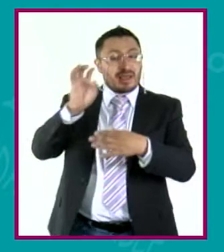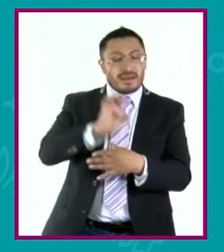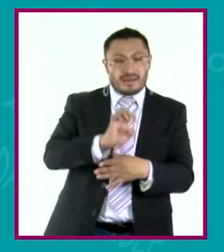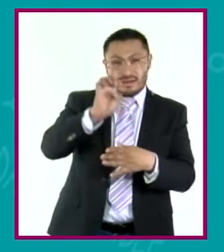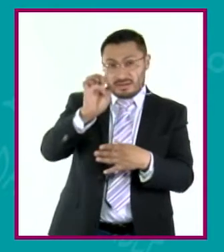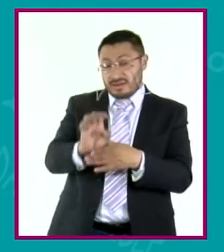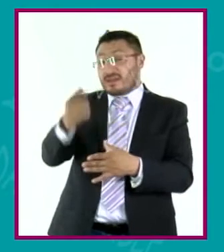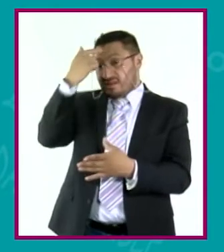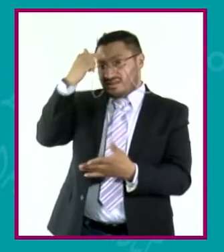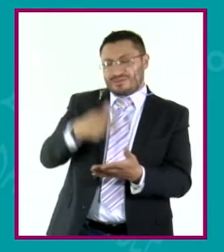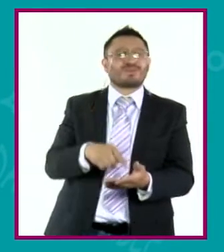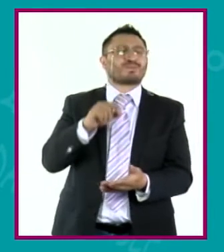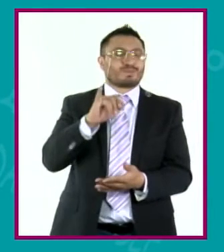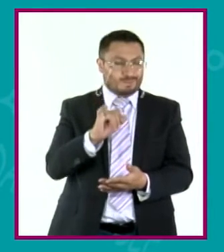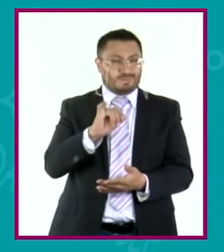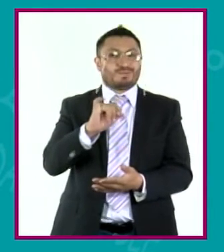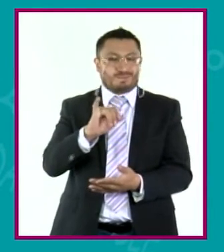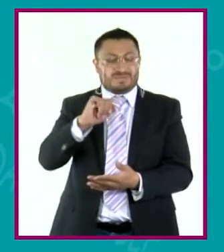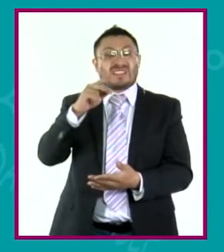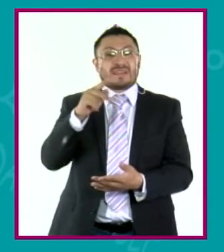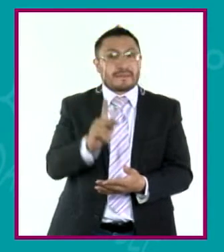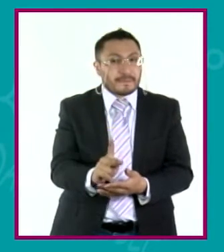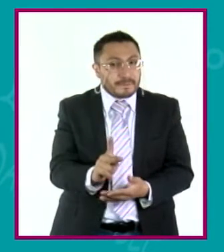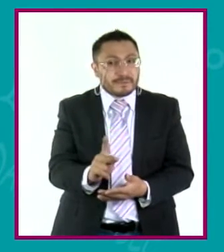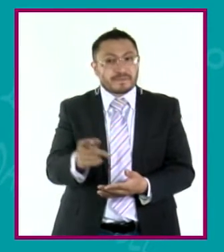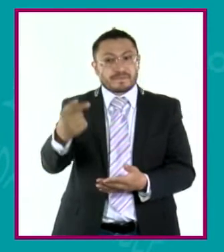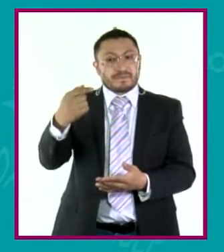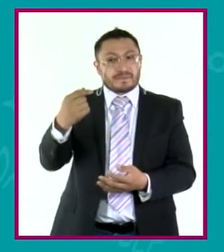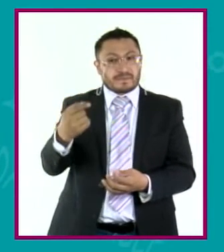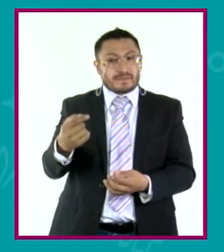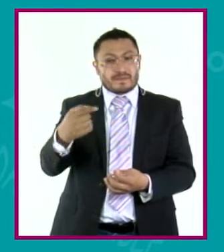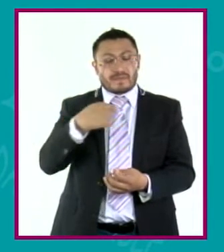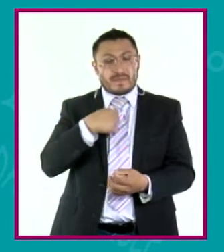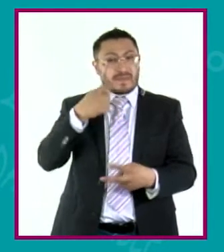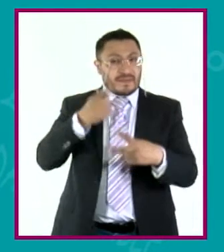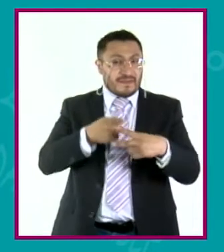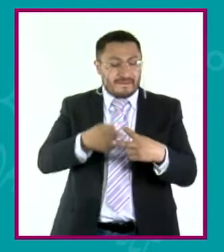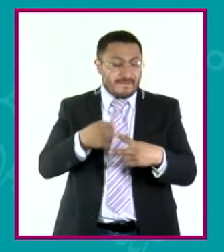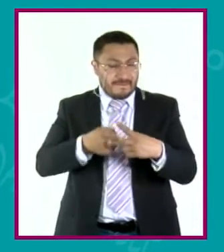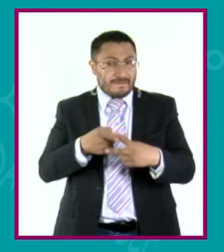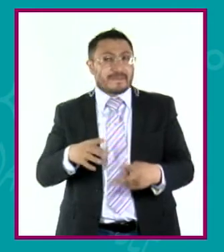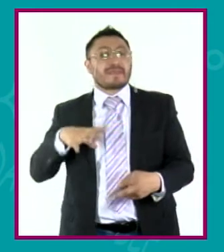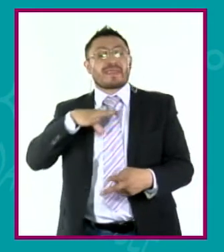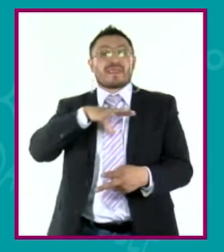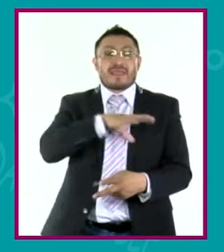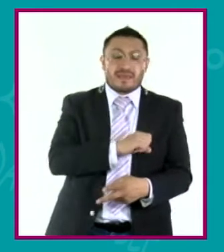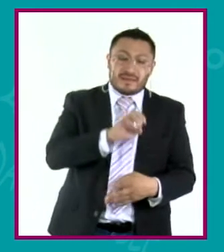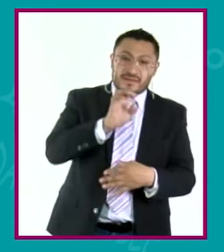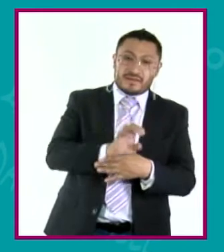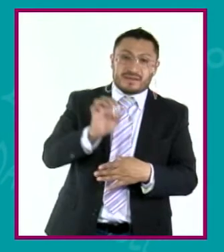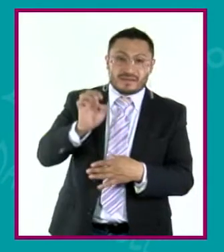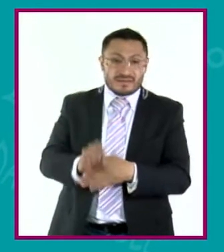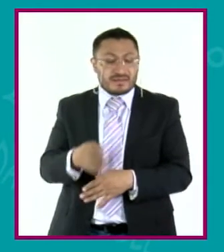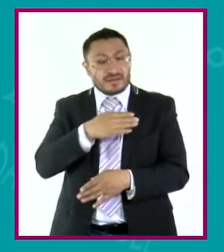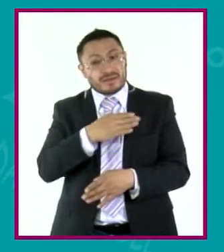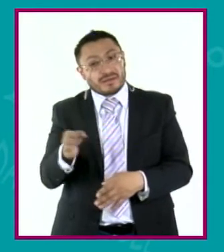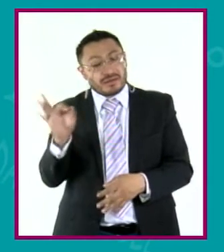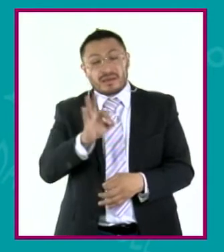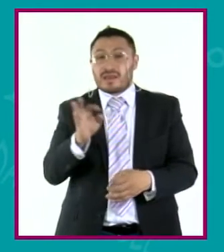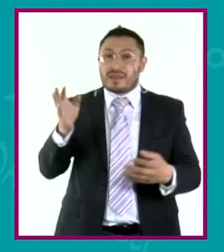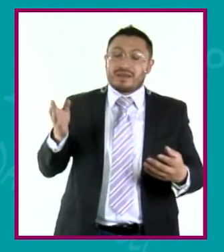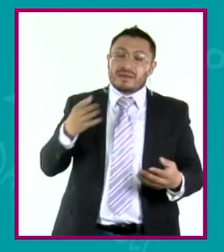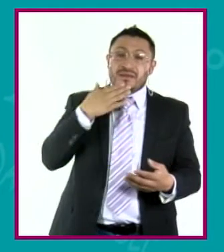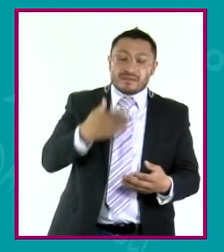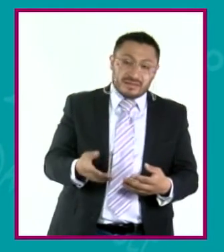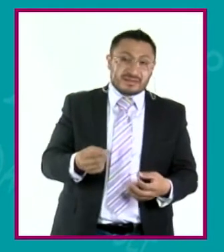yo creo que sí, pero que conste que soy matemática y me encantan, entonces, bueno, seguramente habrá quien diga, no, el arte